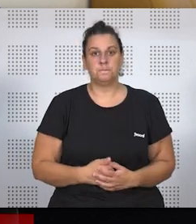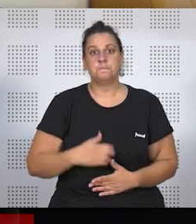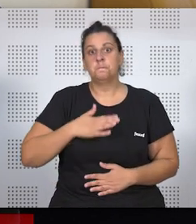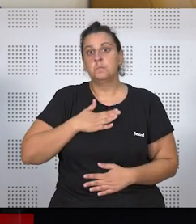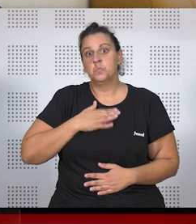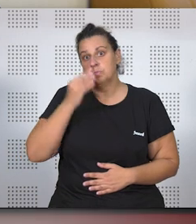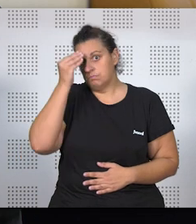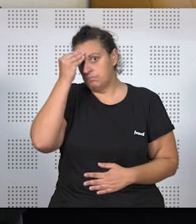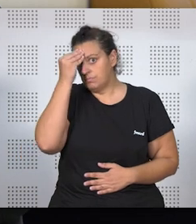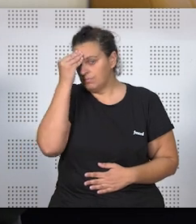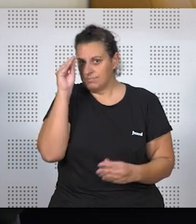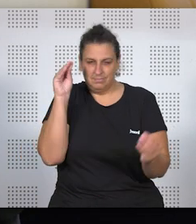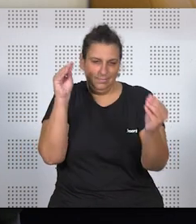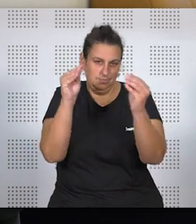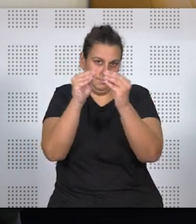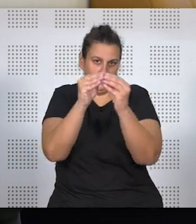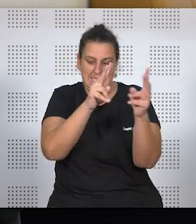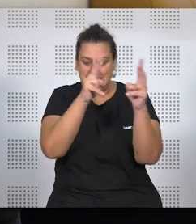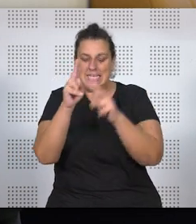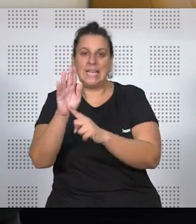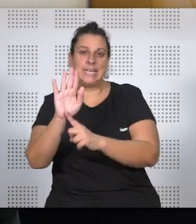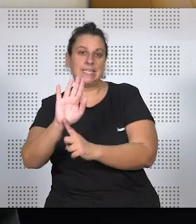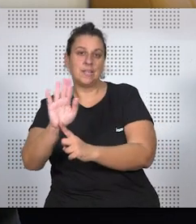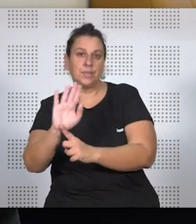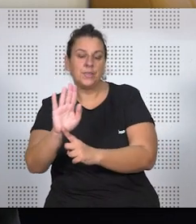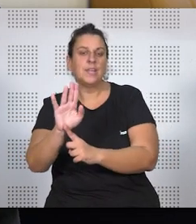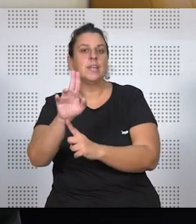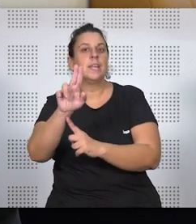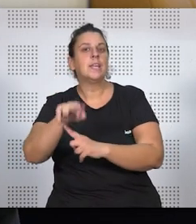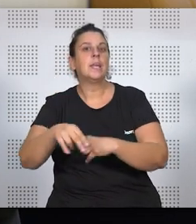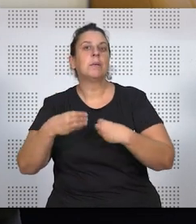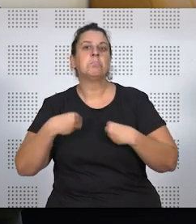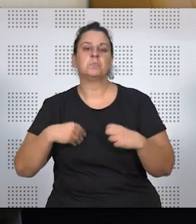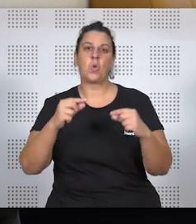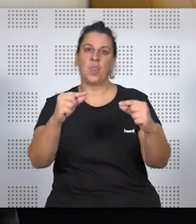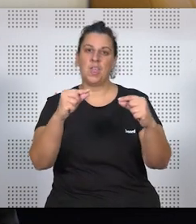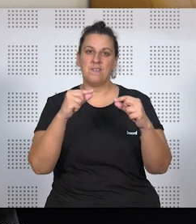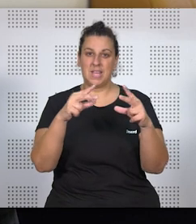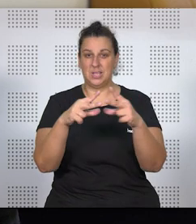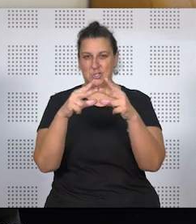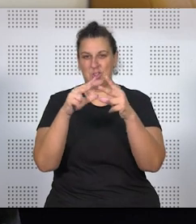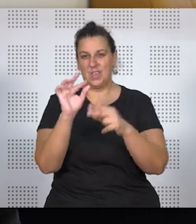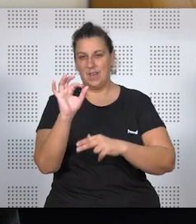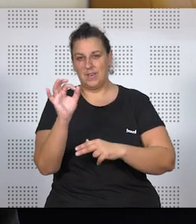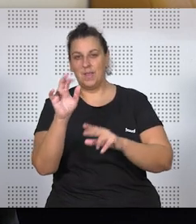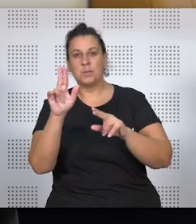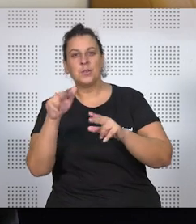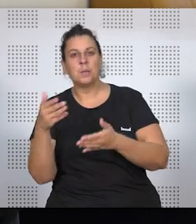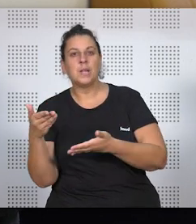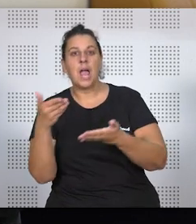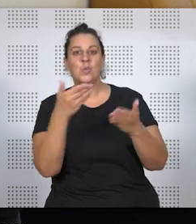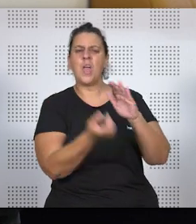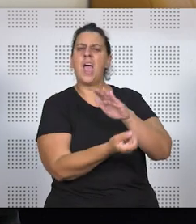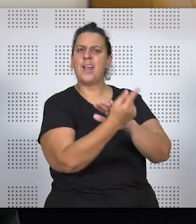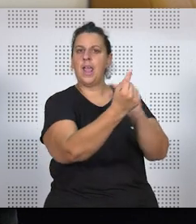A ver, yo es que creo que tiene muchísimo que ver, porque las series y el cine por una parte recogen los debates sociales, pero por otra también ayudan muchas veces